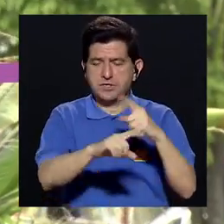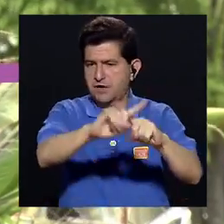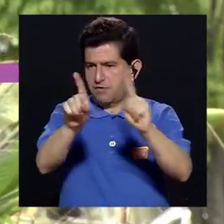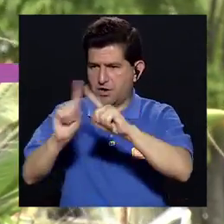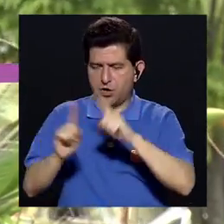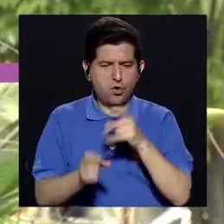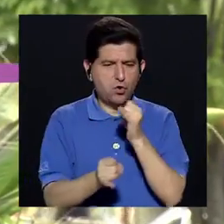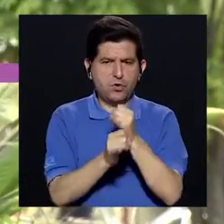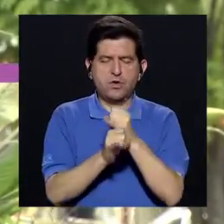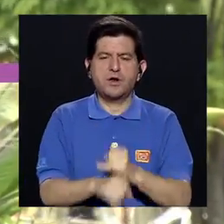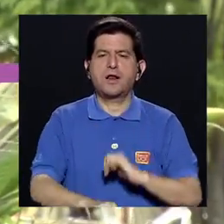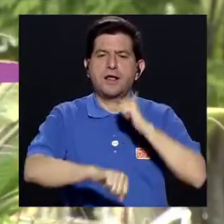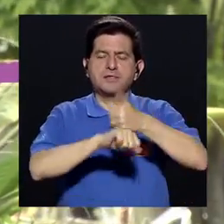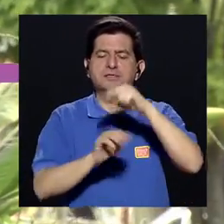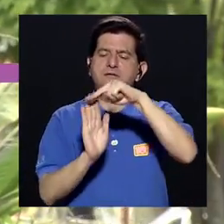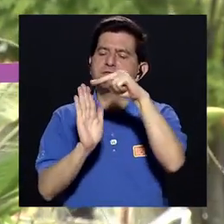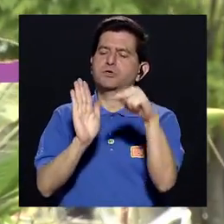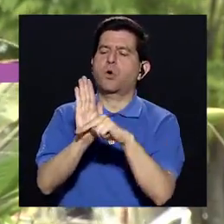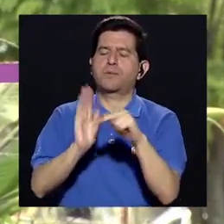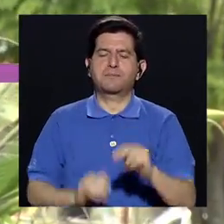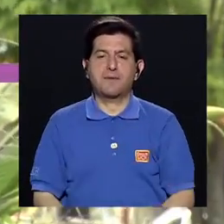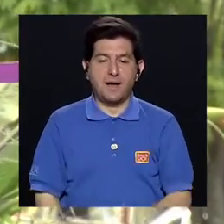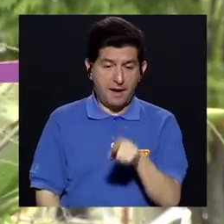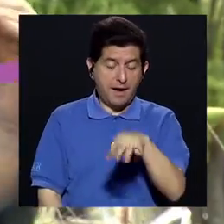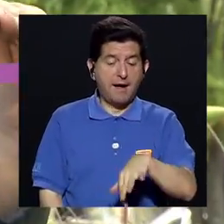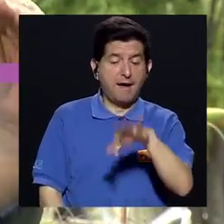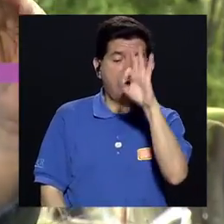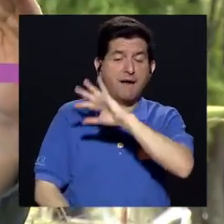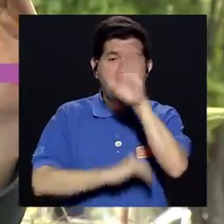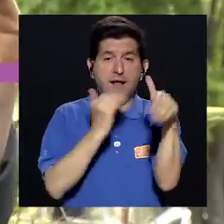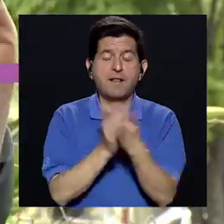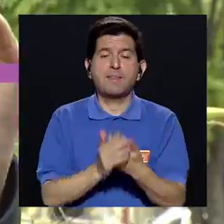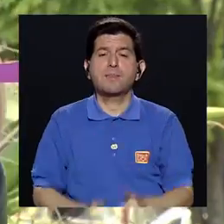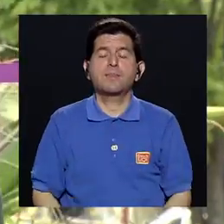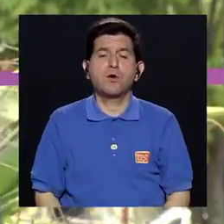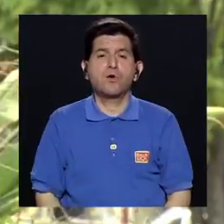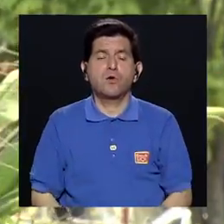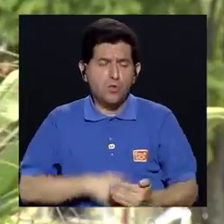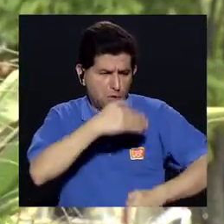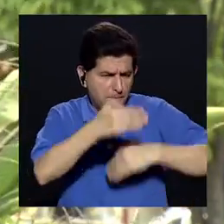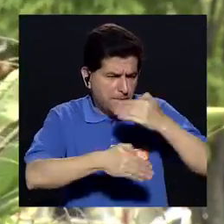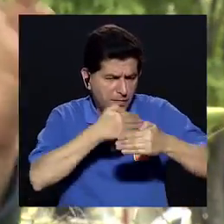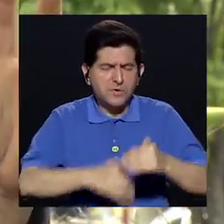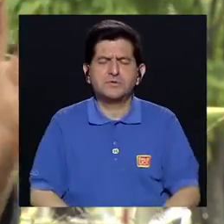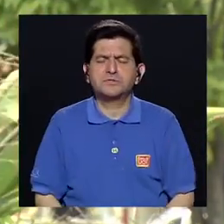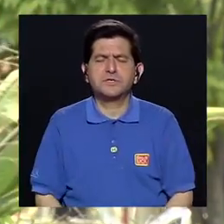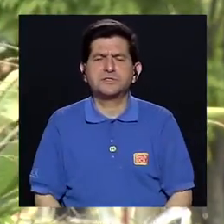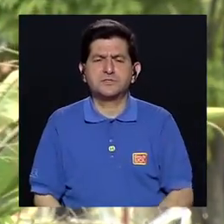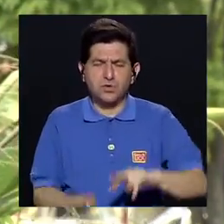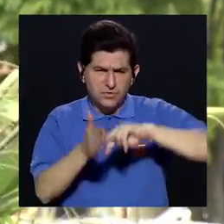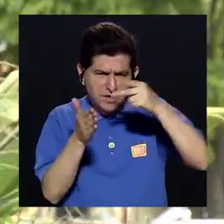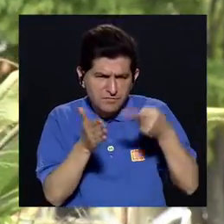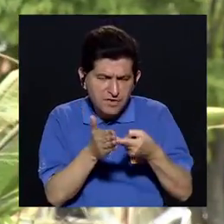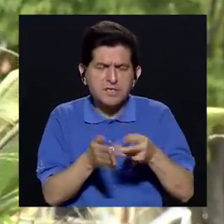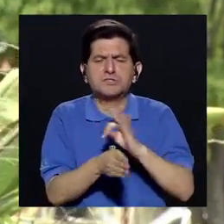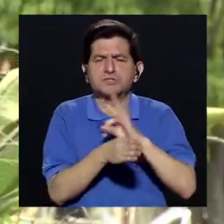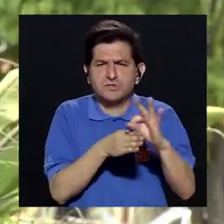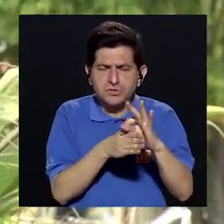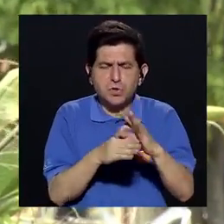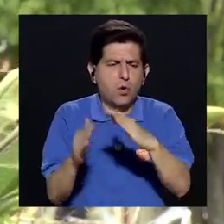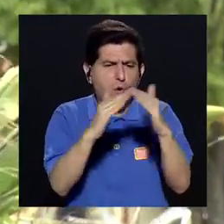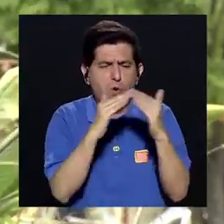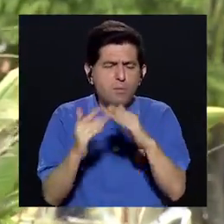está Institucional conjunto Sacamos una norma Y ahí en esa norma Usted va a encontrar Todos los lineamientos Desde la definición Los tratamientos